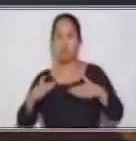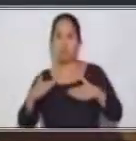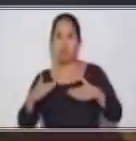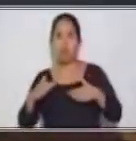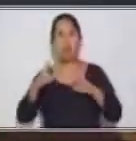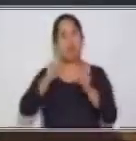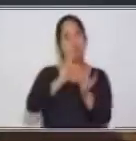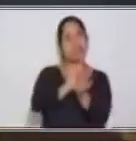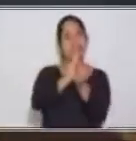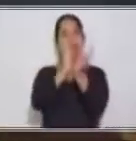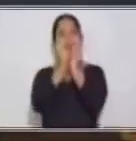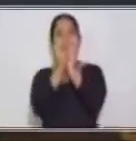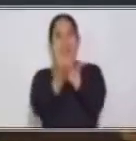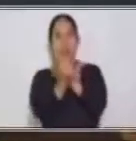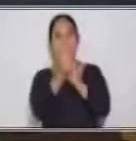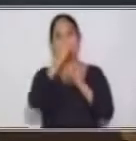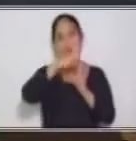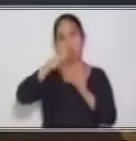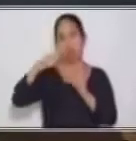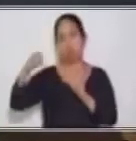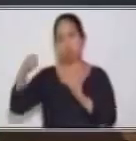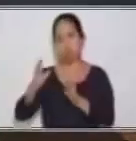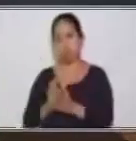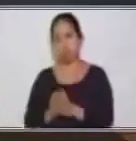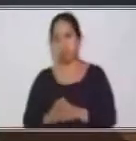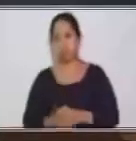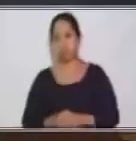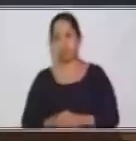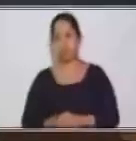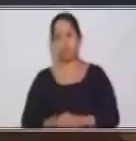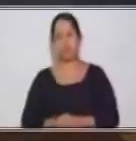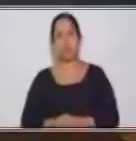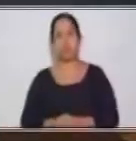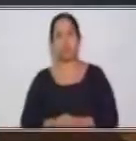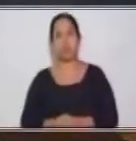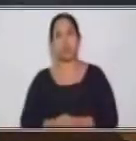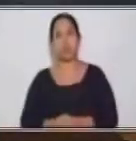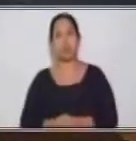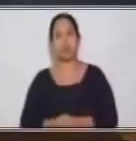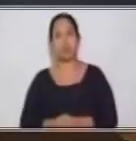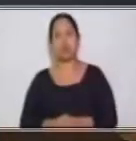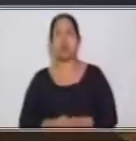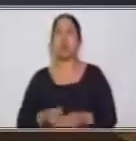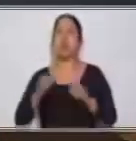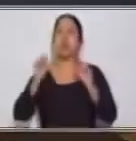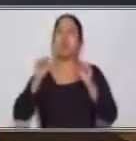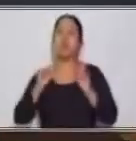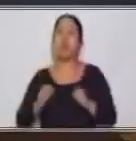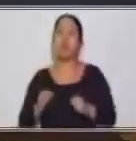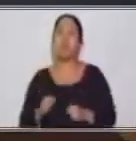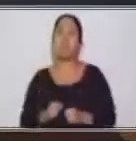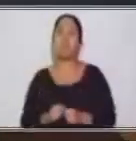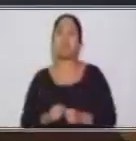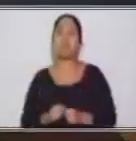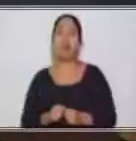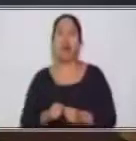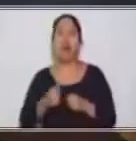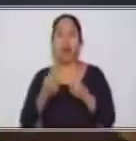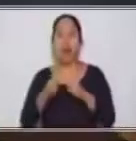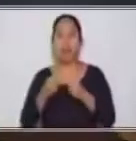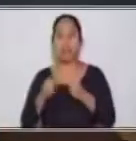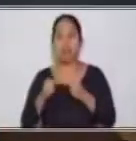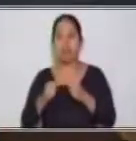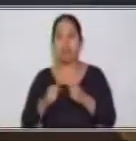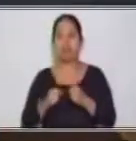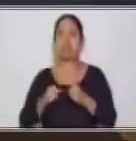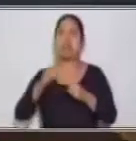que estamos realizando. La competencia para poder alcanzar nuestros conocimientos el día de hoy es prácticamente